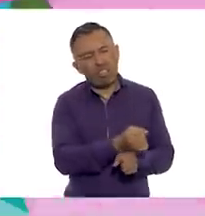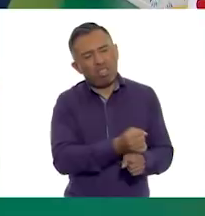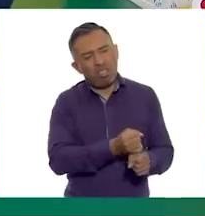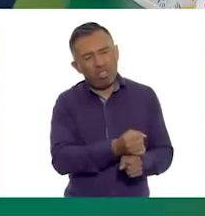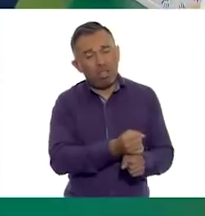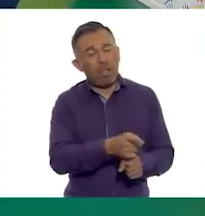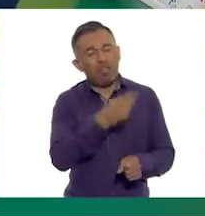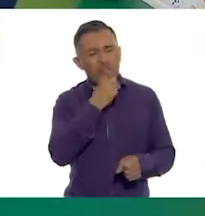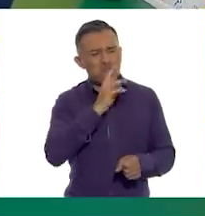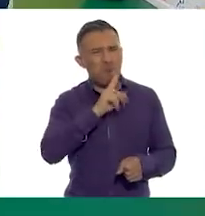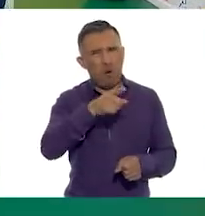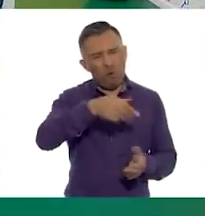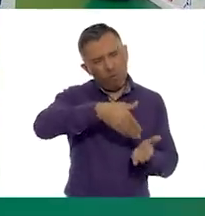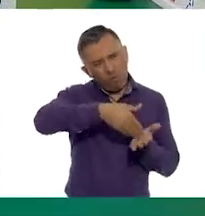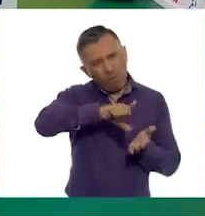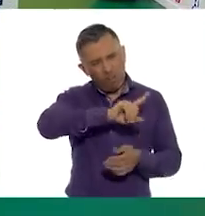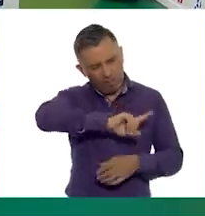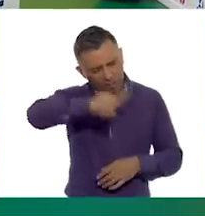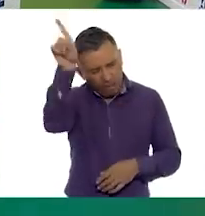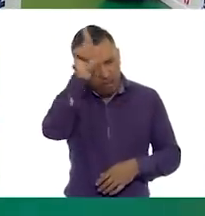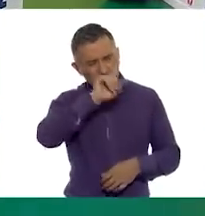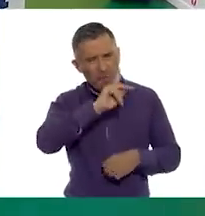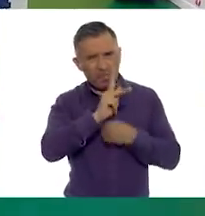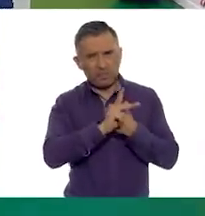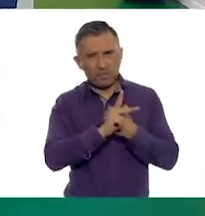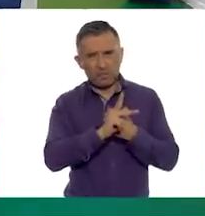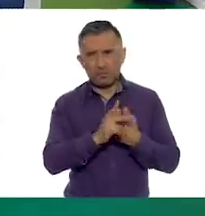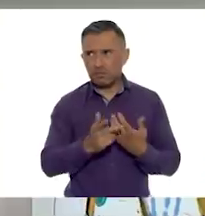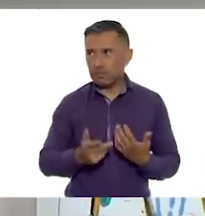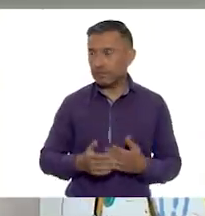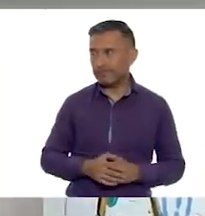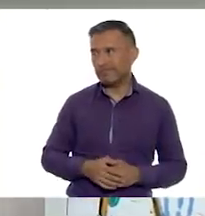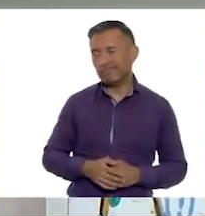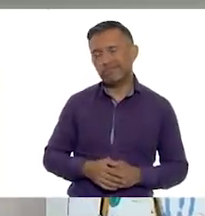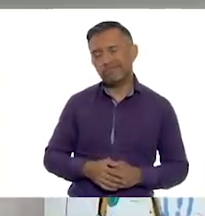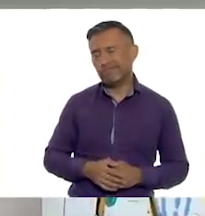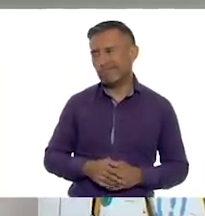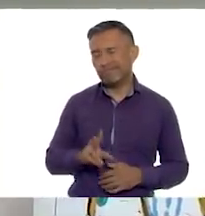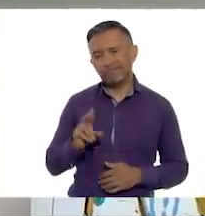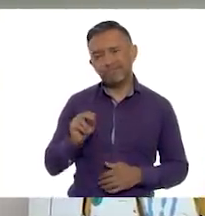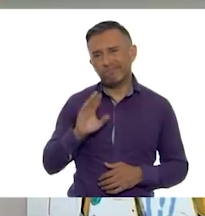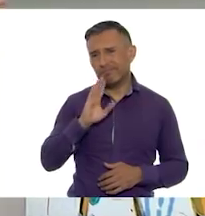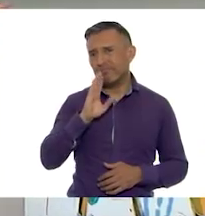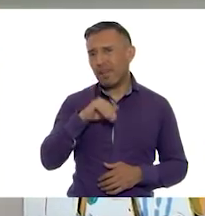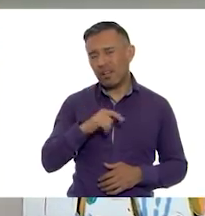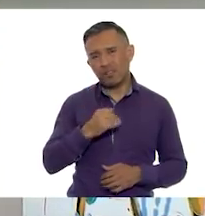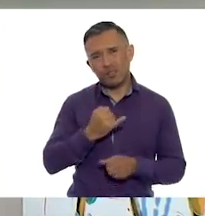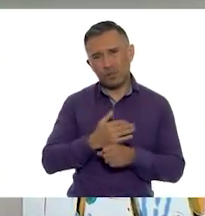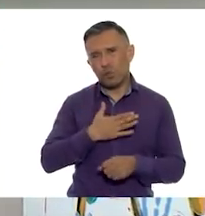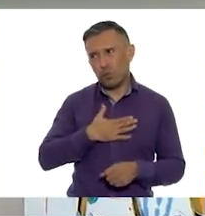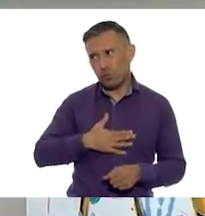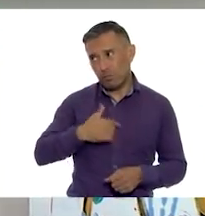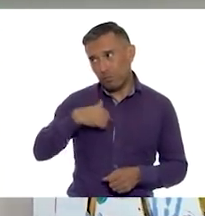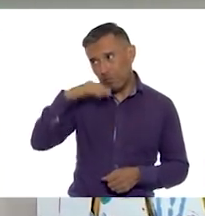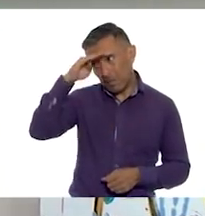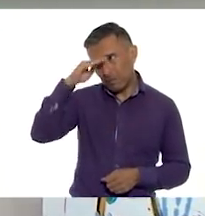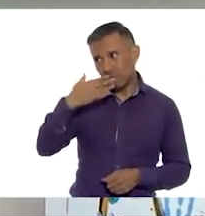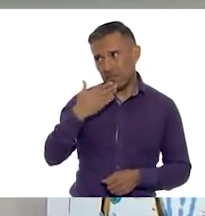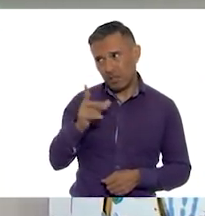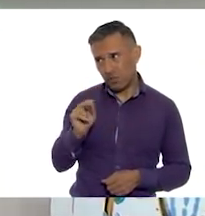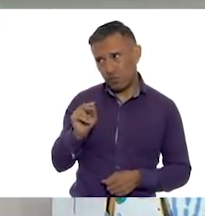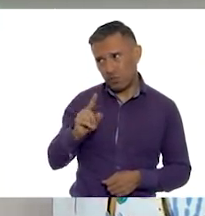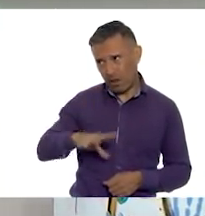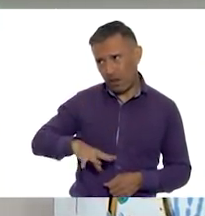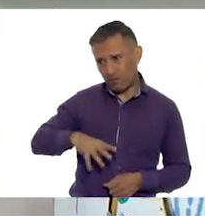Ay, no, maestra, eso es súper injusto. Pienso que, bueno, pienso que es una situación injusta, porque creo